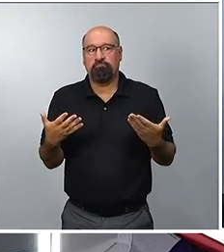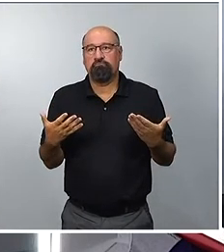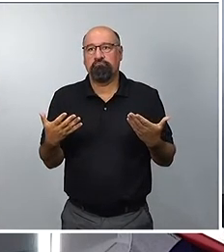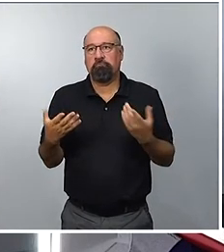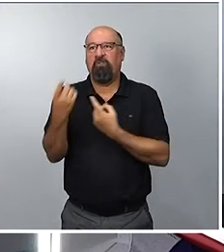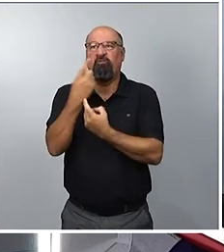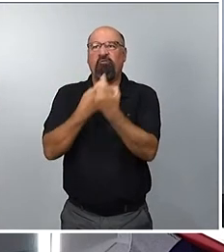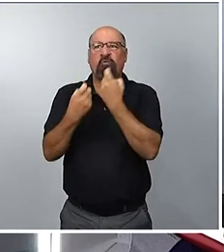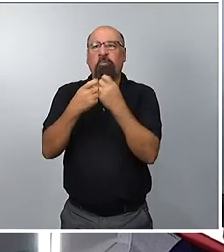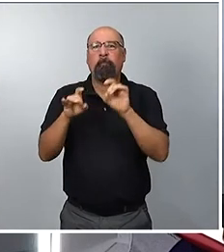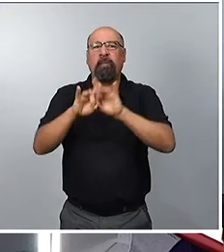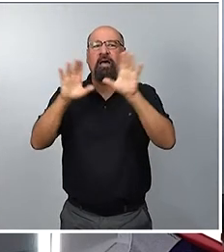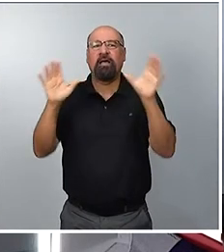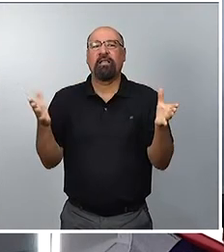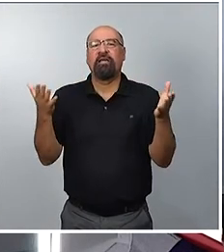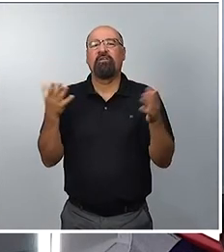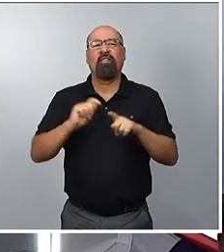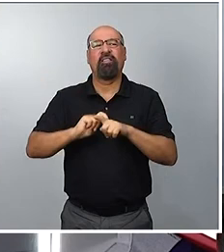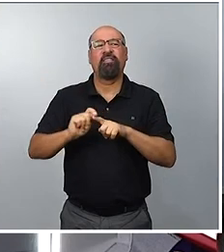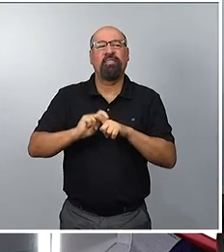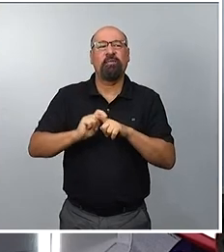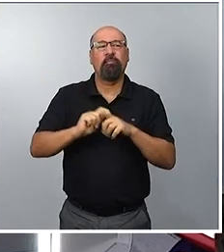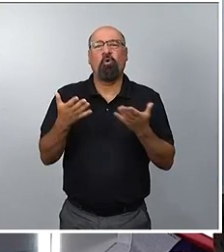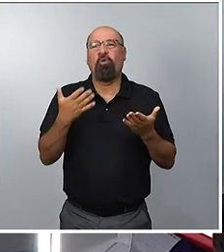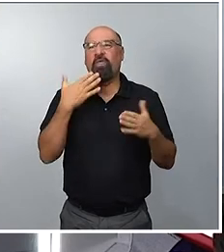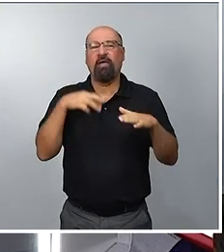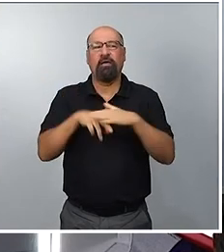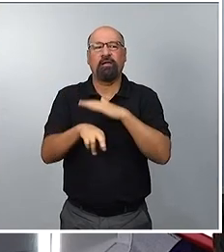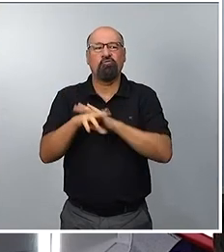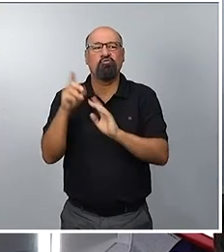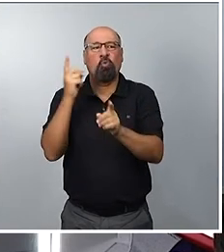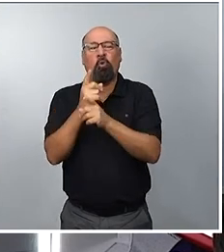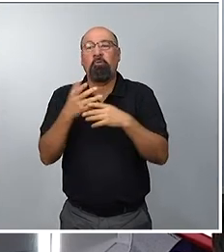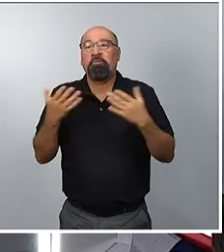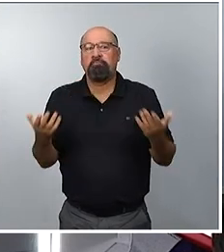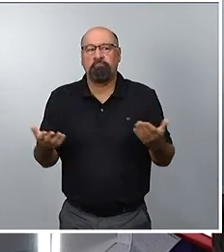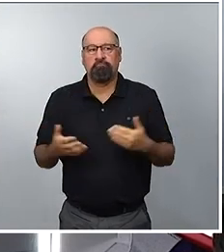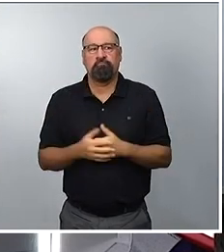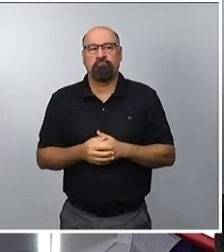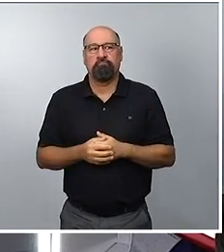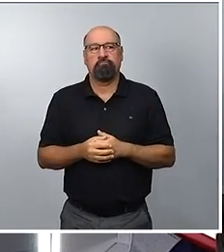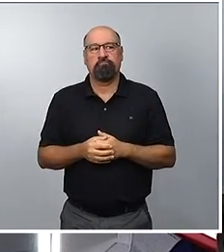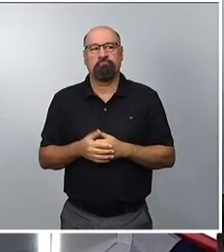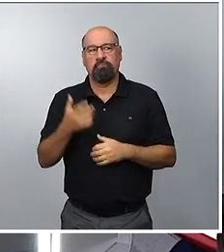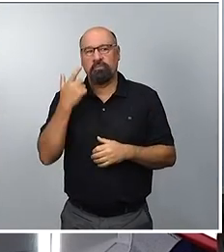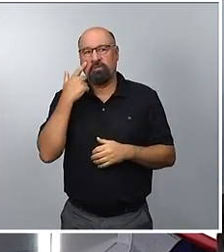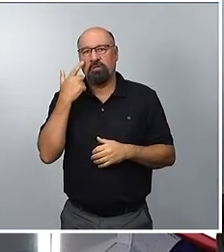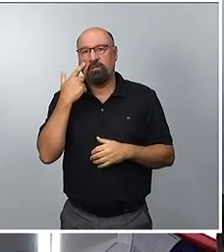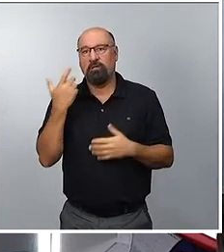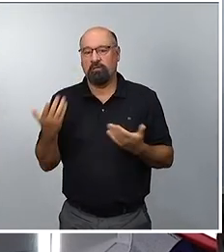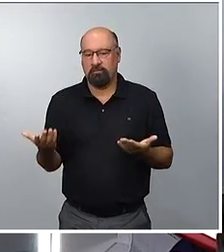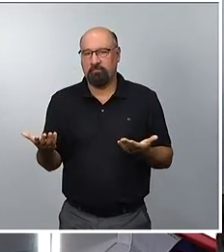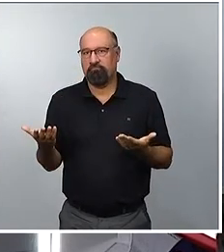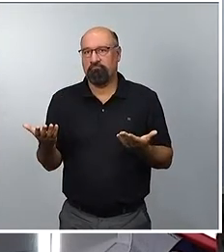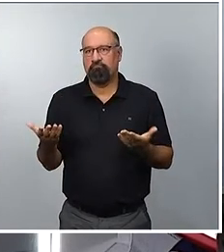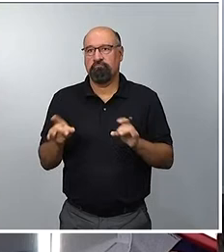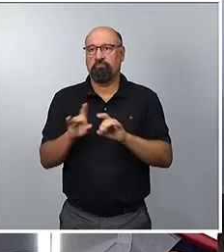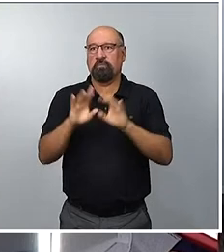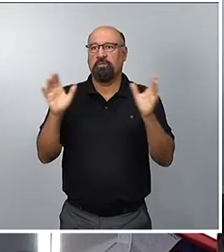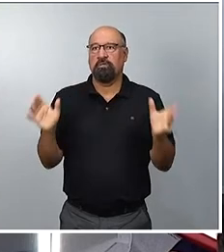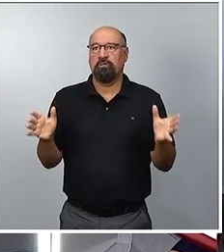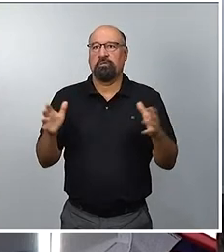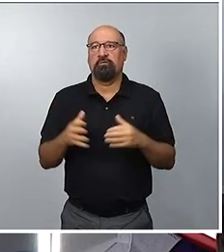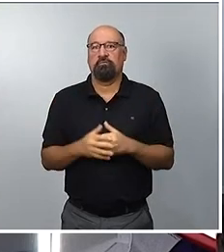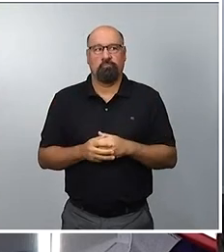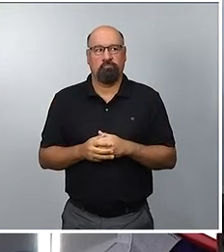información, pero el crítico de la comunicación puede solicitar sobre una actitud que las cámaras han producido perfectamente y se trabajan con el escenario